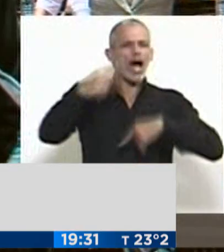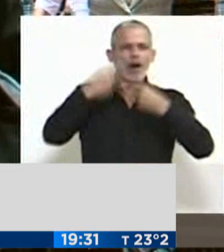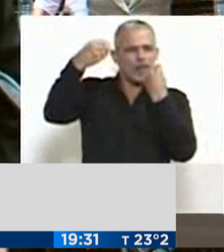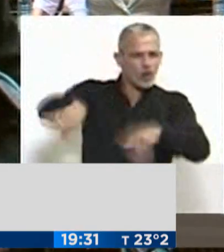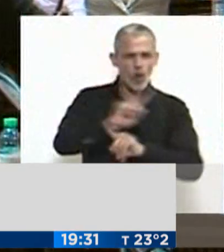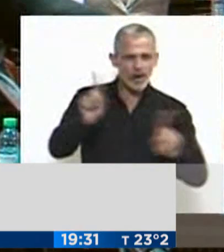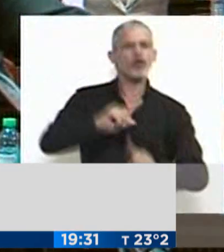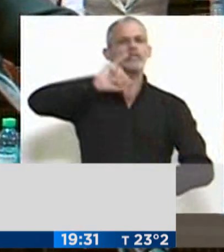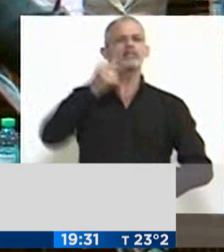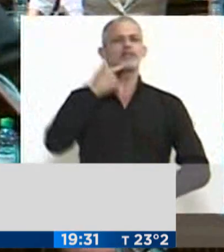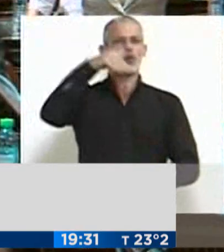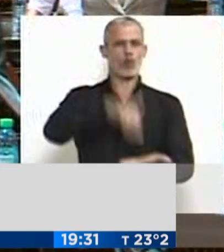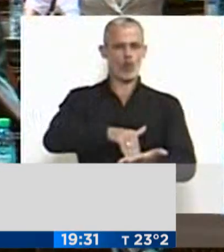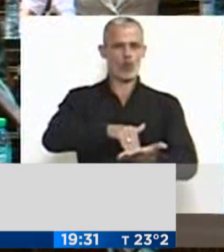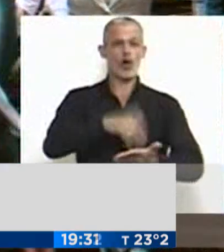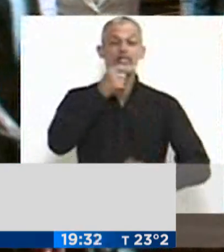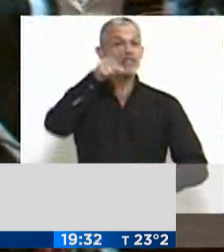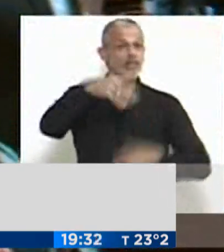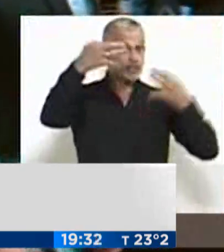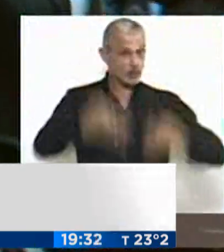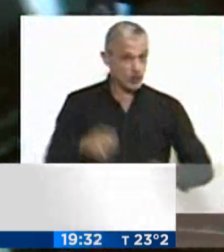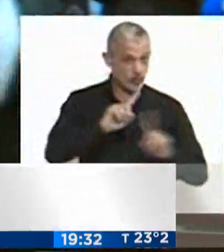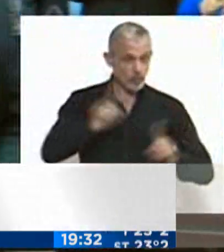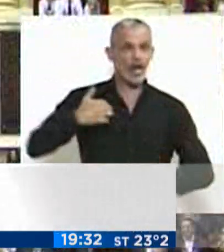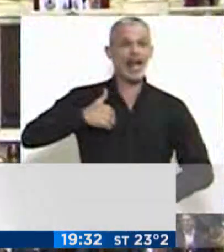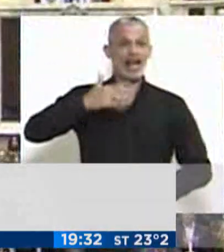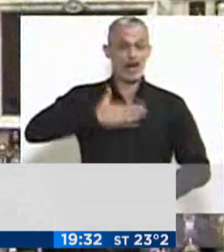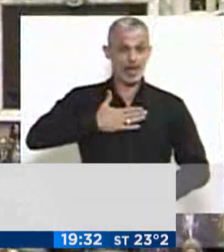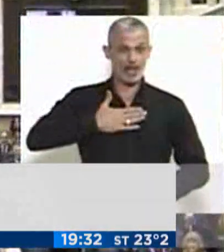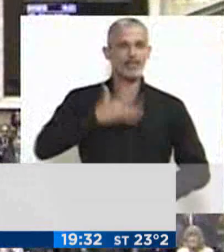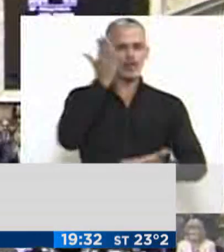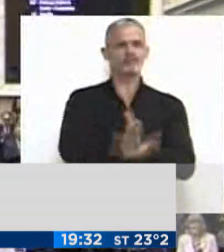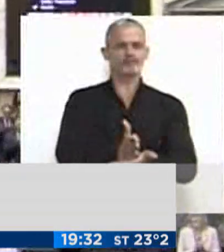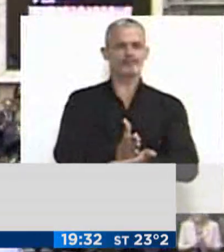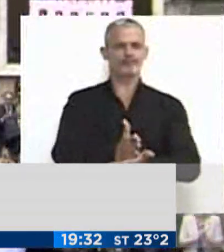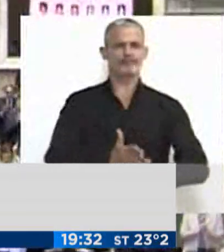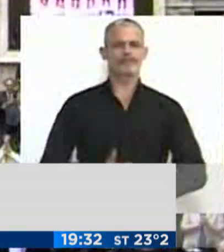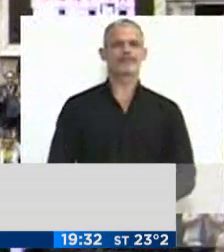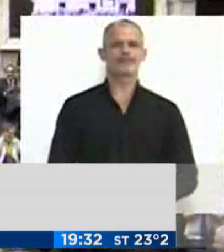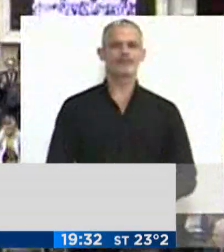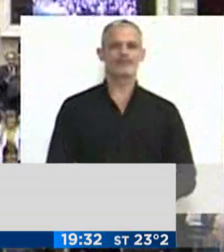aflojar, sí, juro. Si así no lo hicierais, la patria os lo demanden.